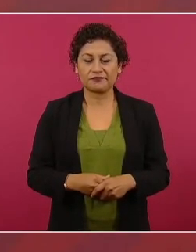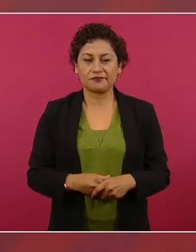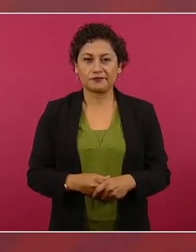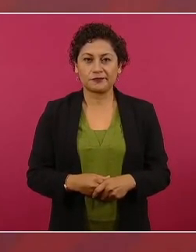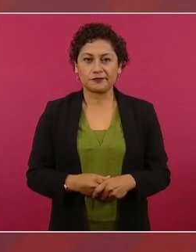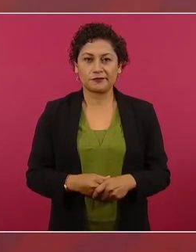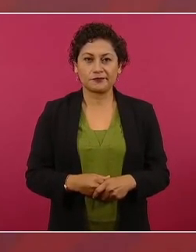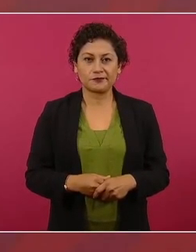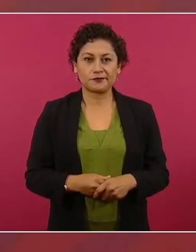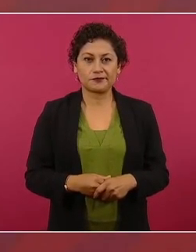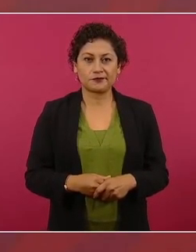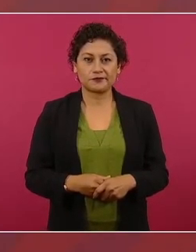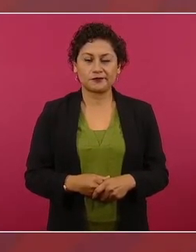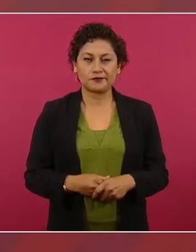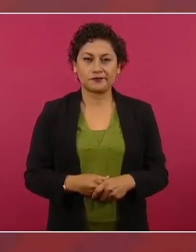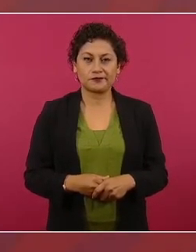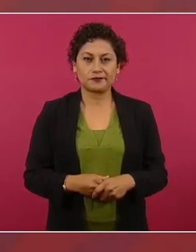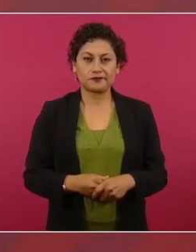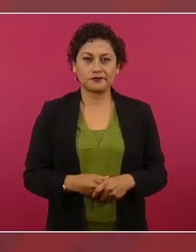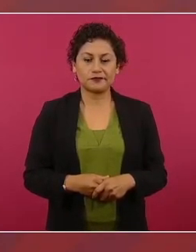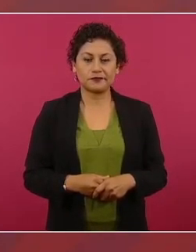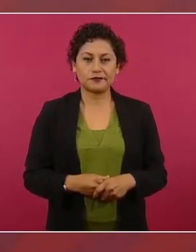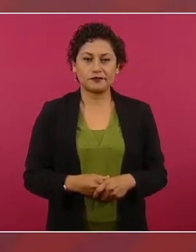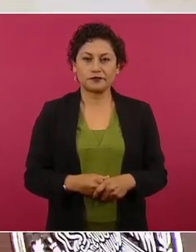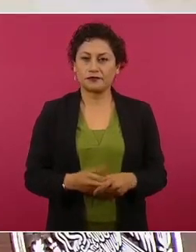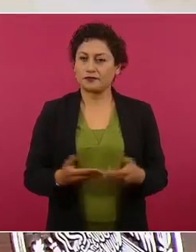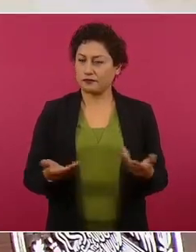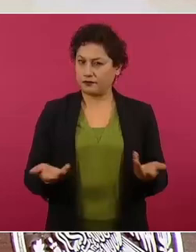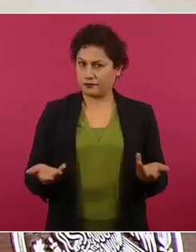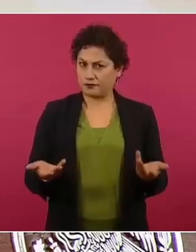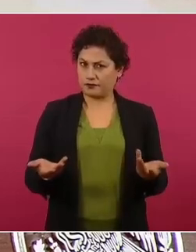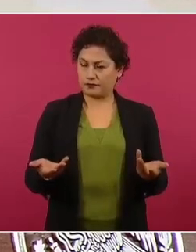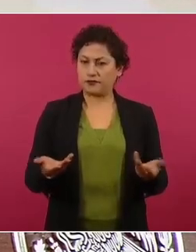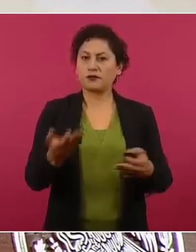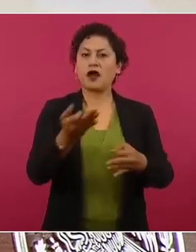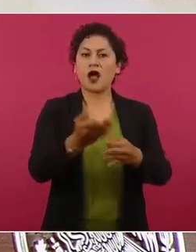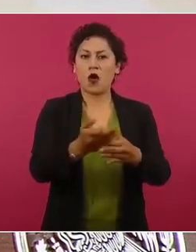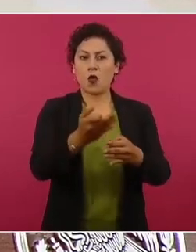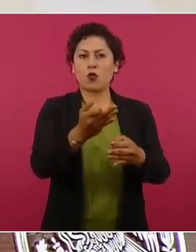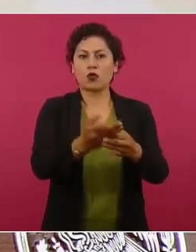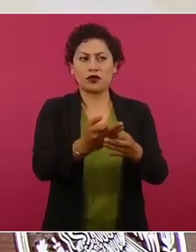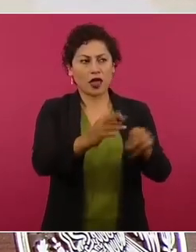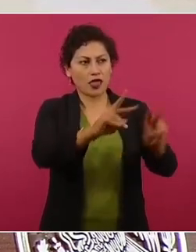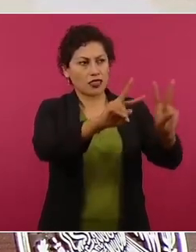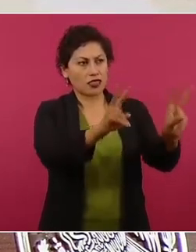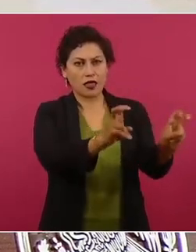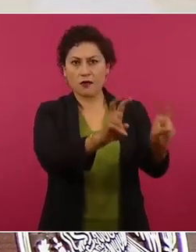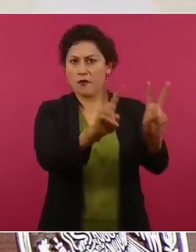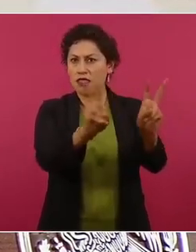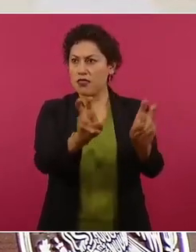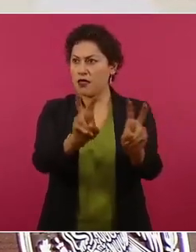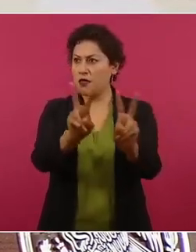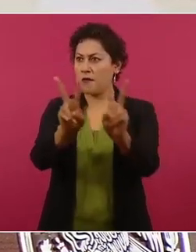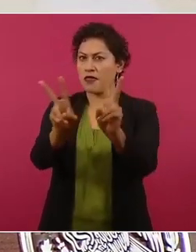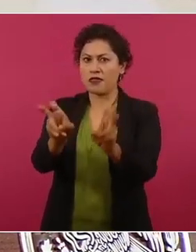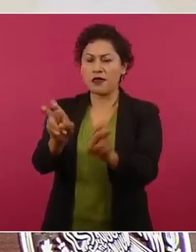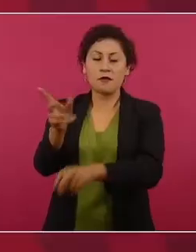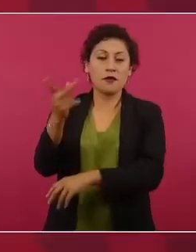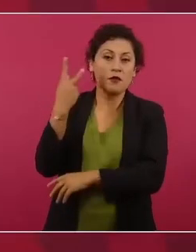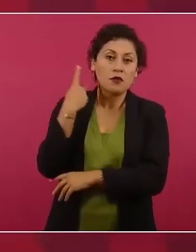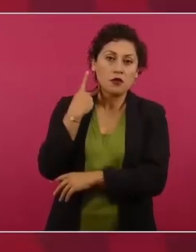Vamos a resolver los asuntos políticos